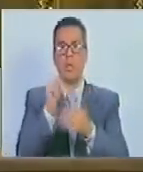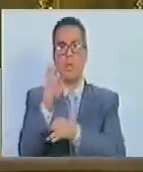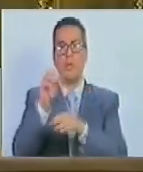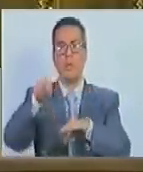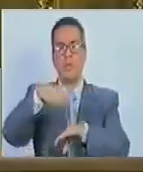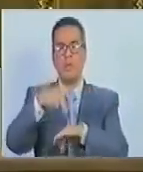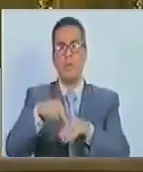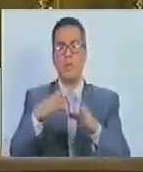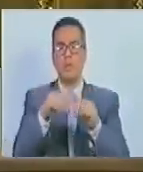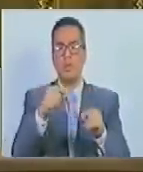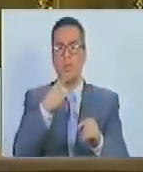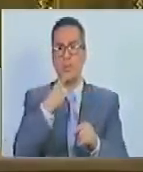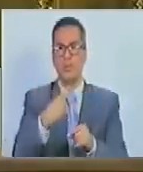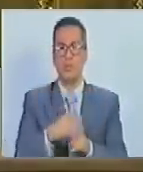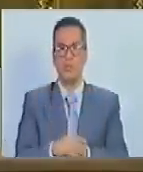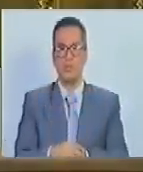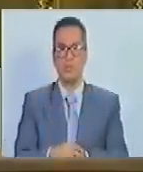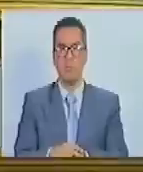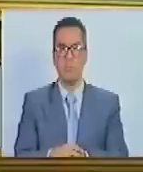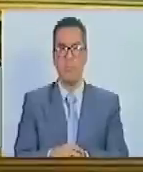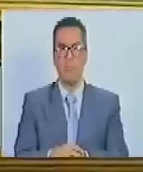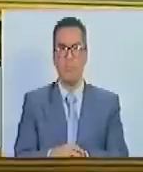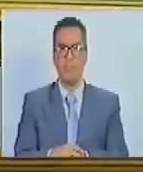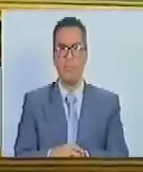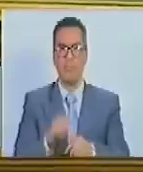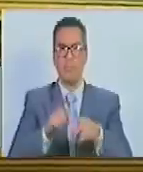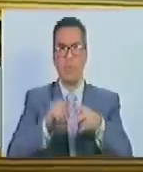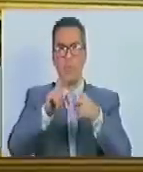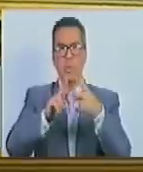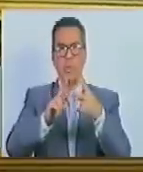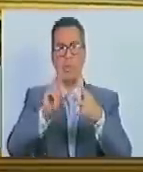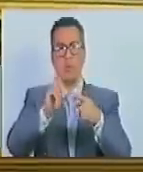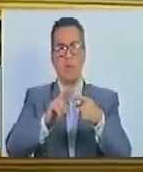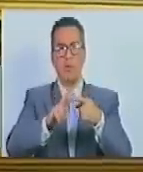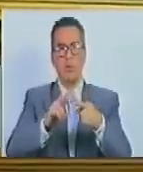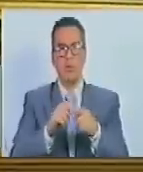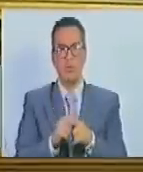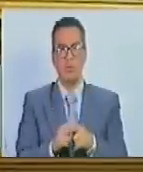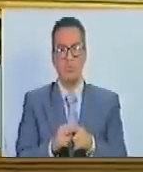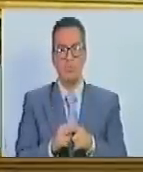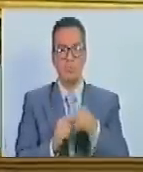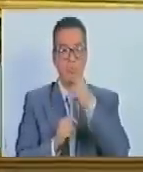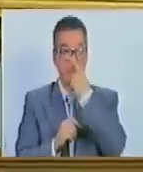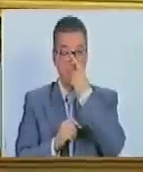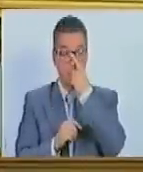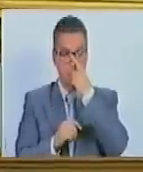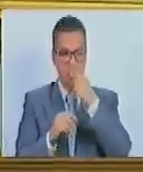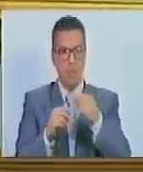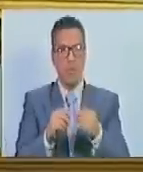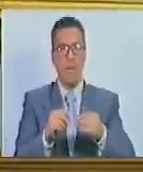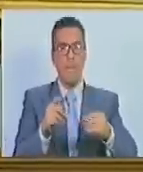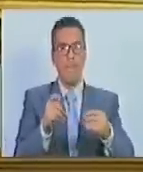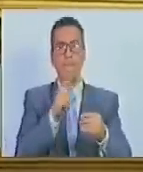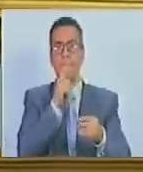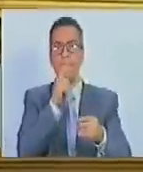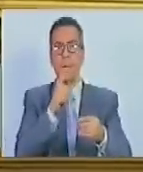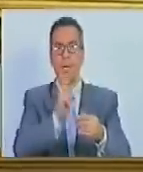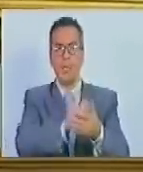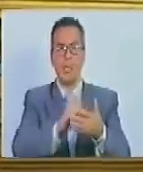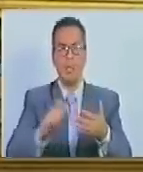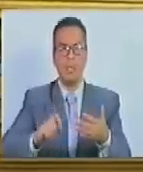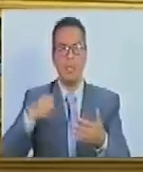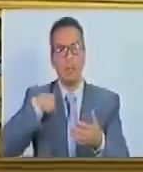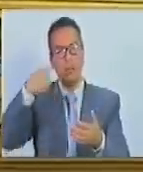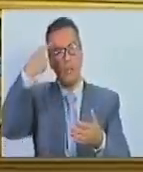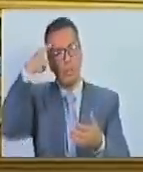La primera es que está más redactado el punto, porque da